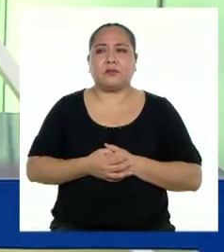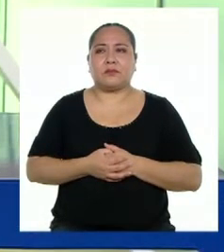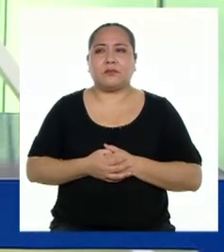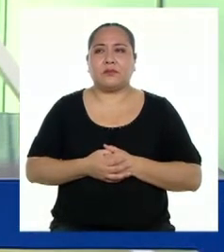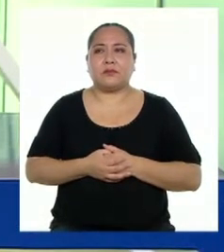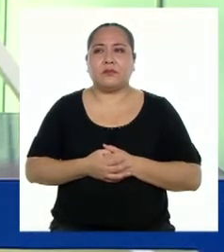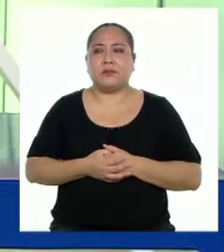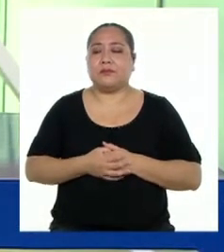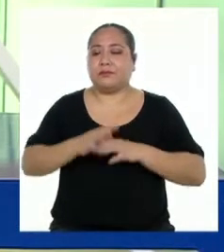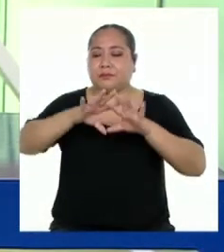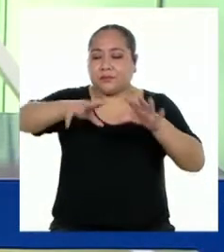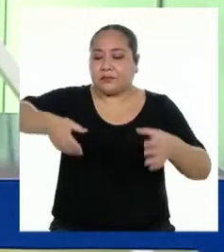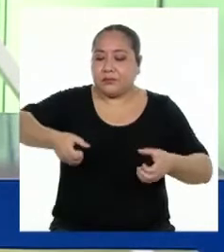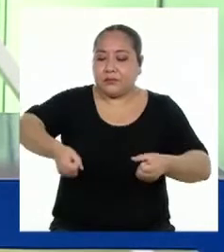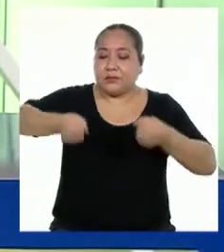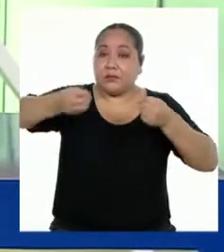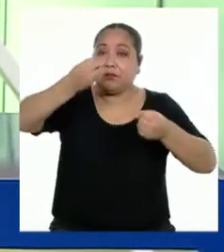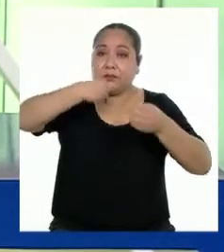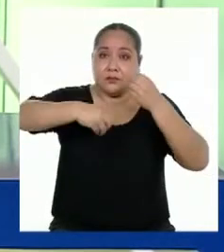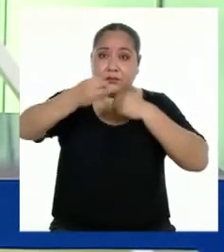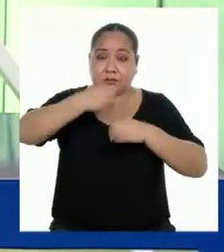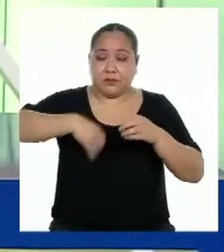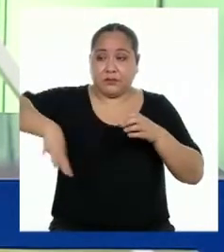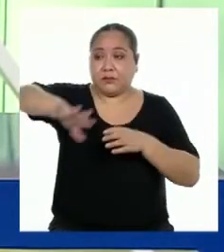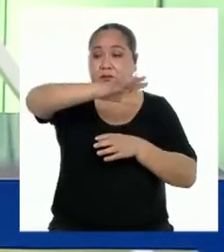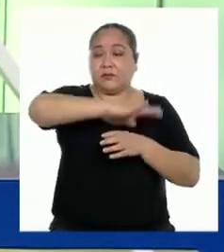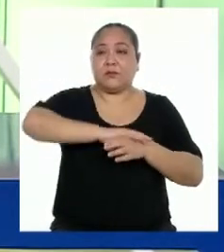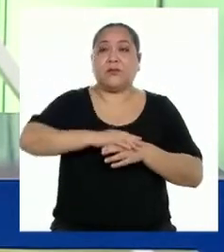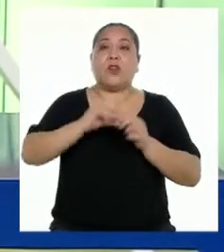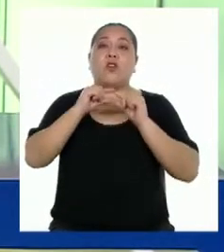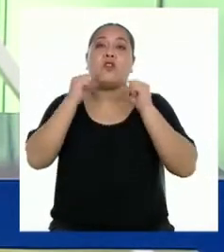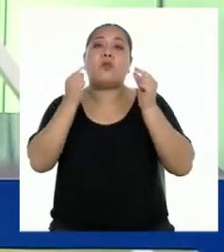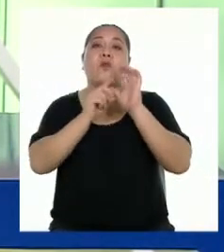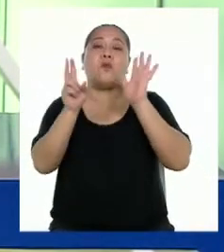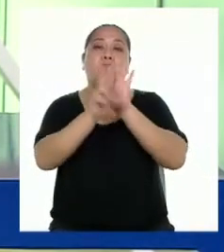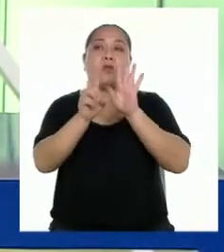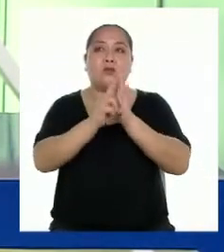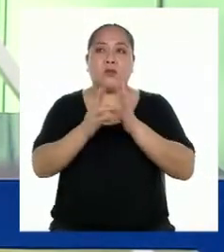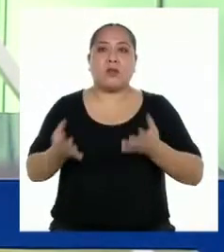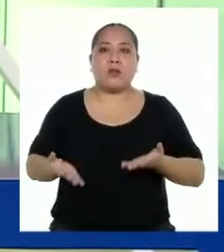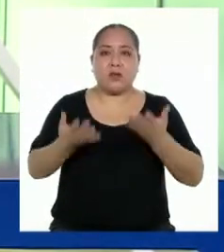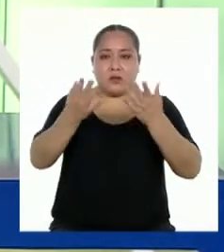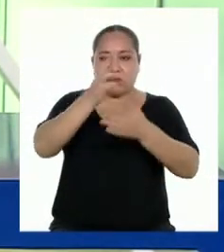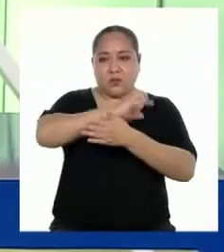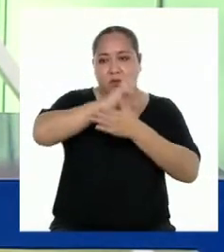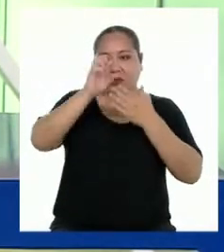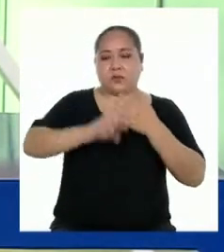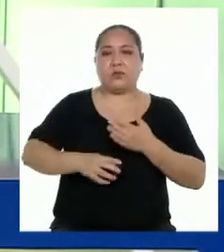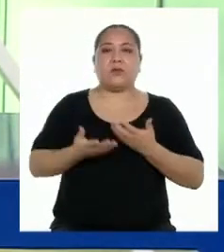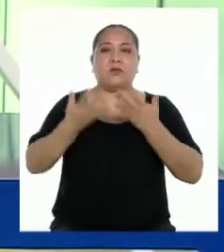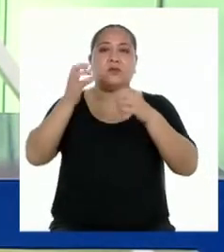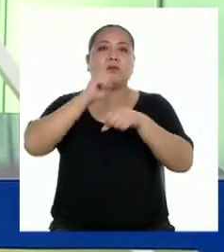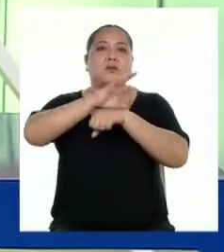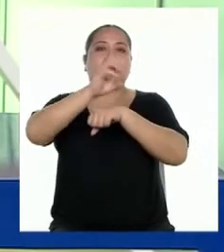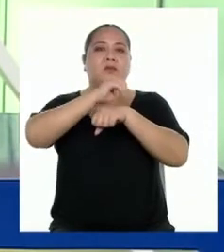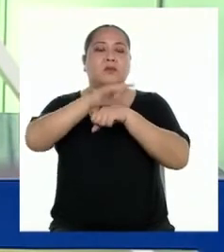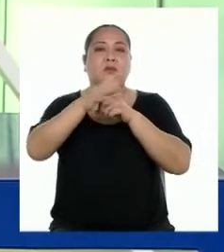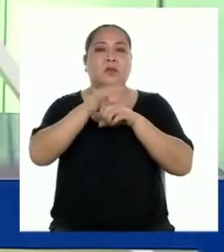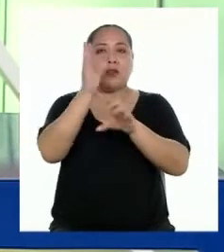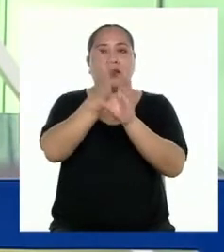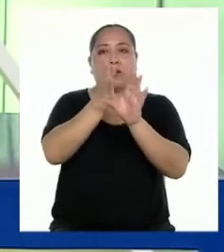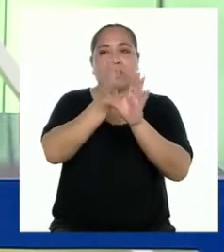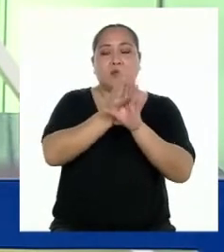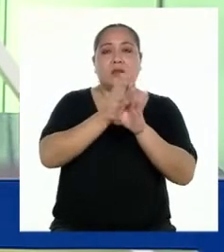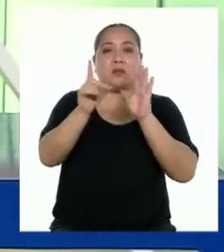Están las ollas comunes, los grupos de voluntarios que donan su talento profesional y dan asesoría psicológica, legal,